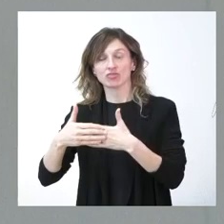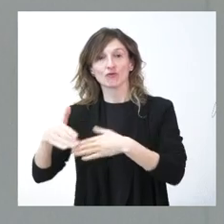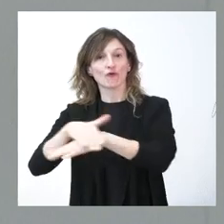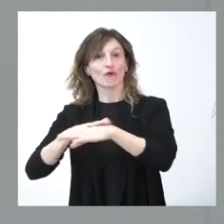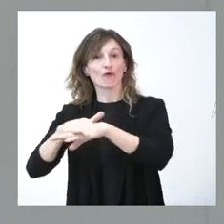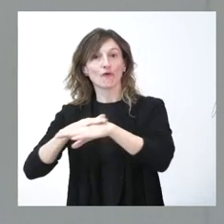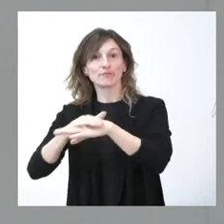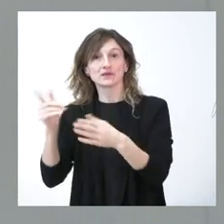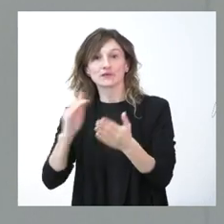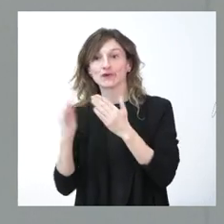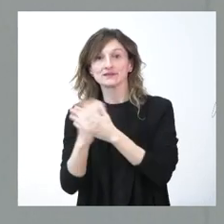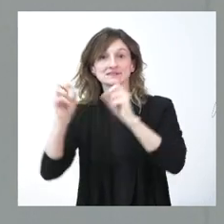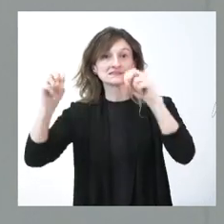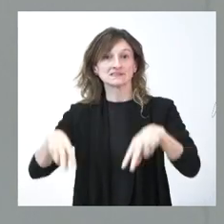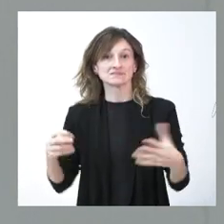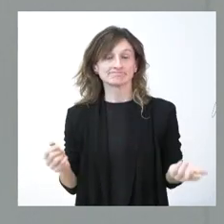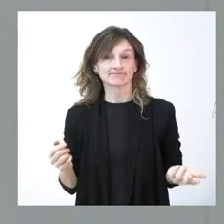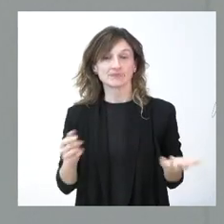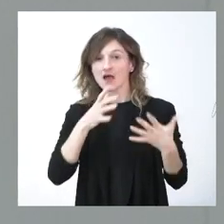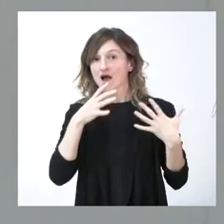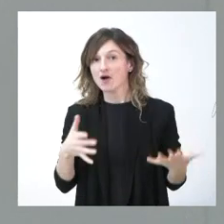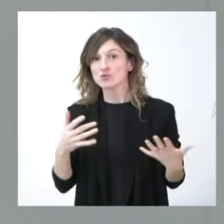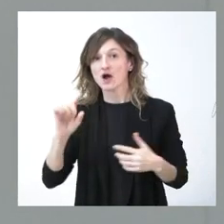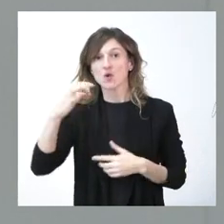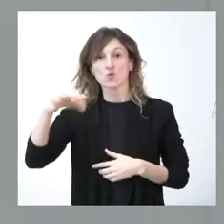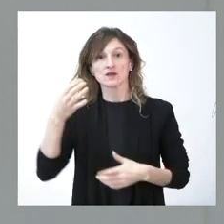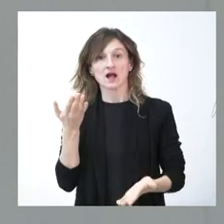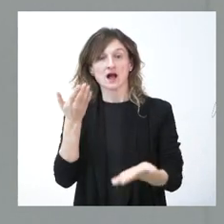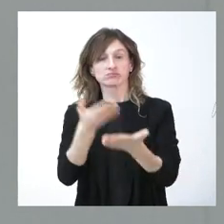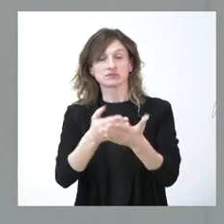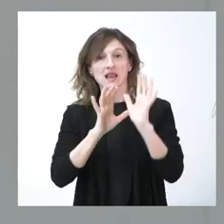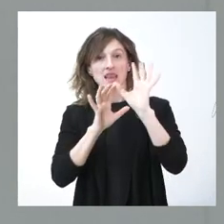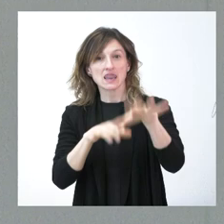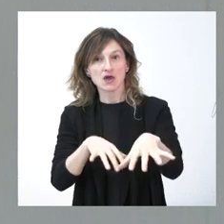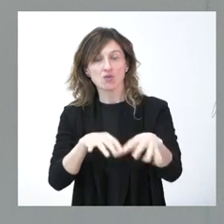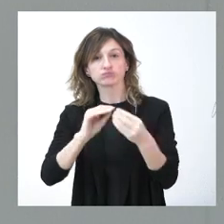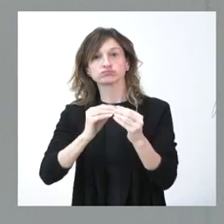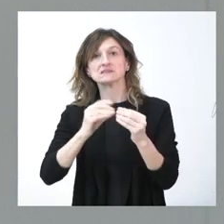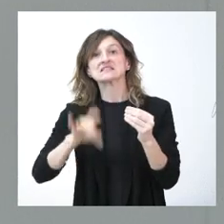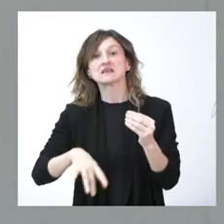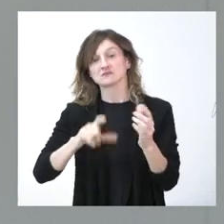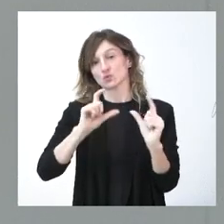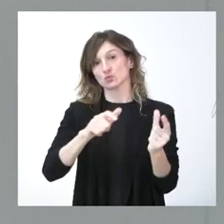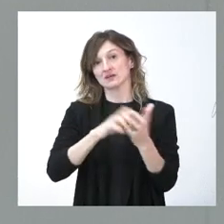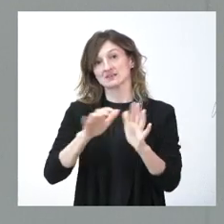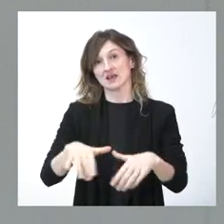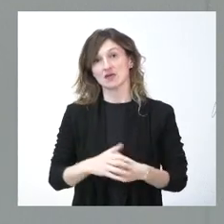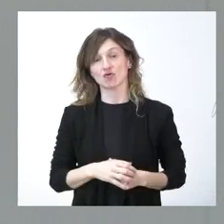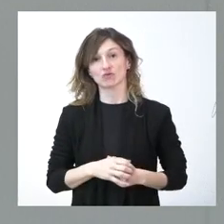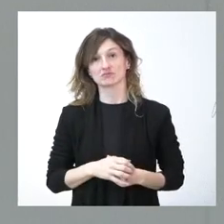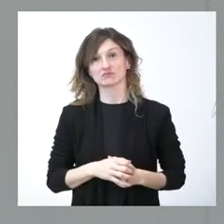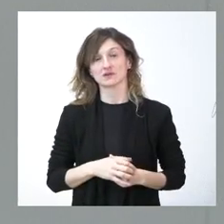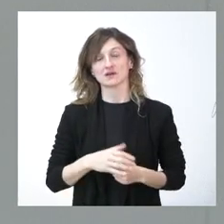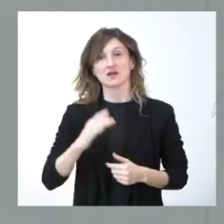sigue sin hablar sin alternativas y hoy en día las únicas propuestas que hay para León son las que viene desarrollando la Junta de Castilla y León el último de los